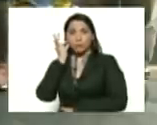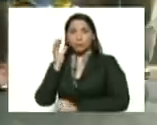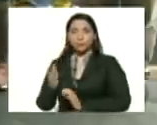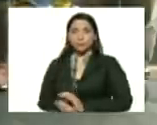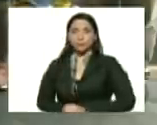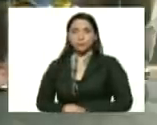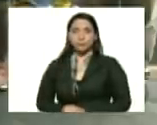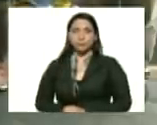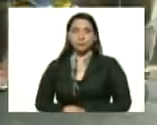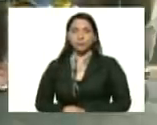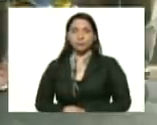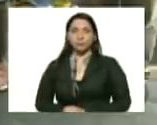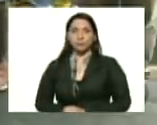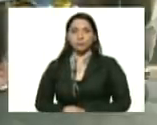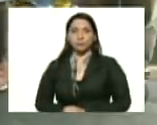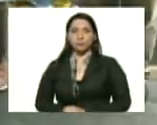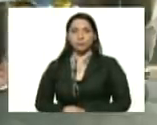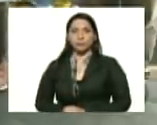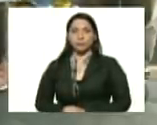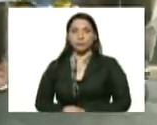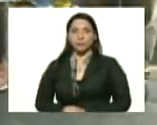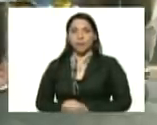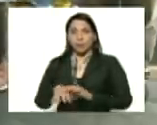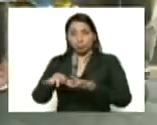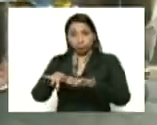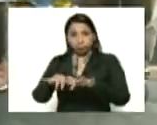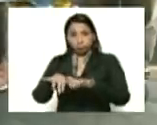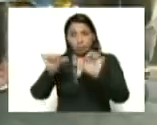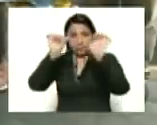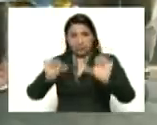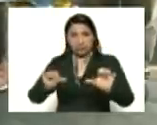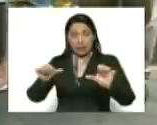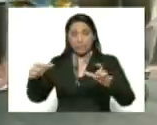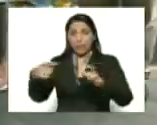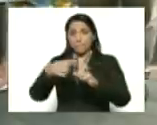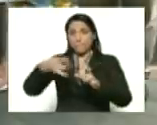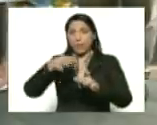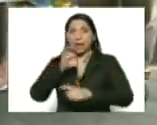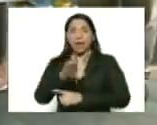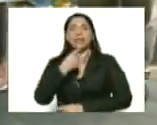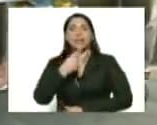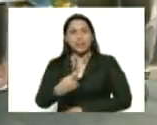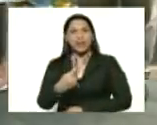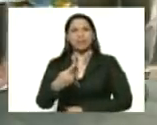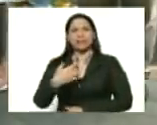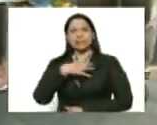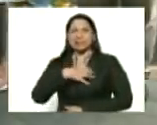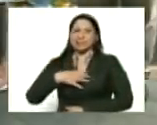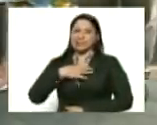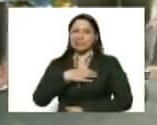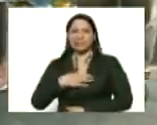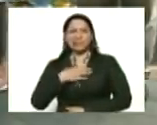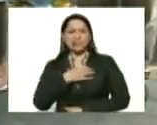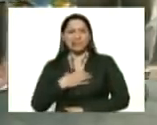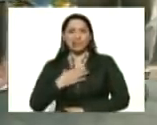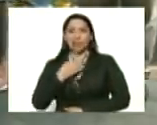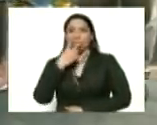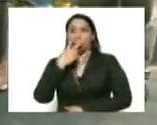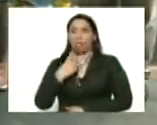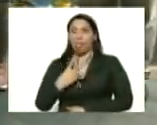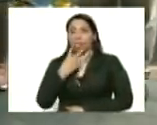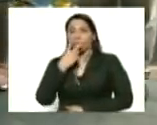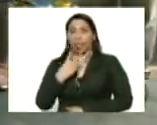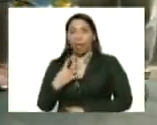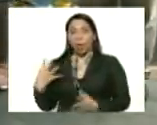Marrón se metió en la plataforma Patria e indicó en esa plataforma que tenía síntomas el aparato respiratorio, por lo que,